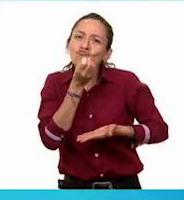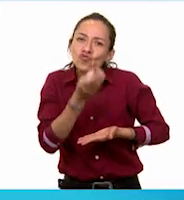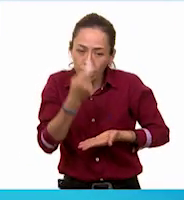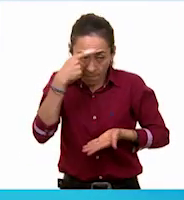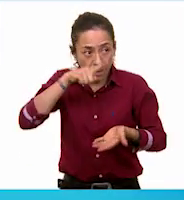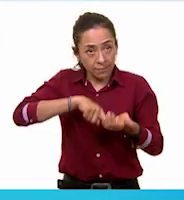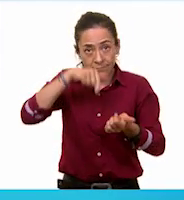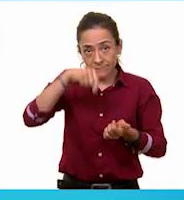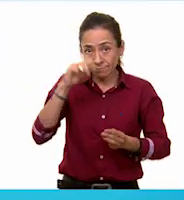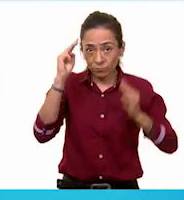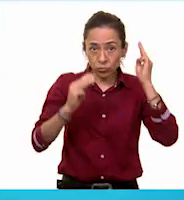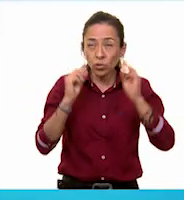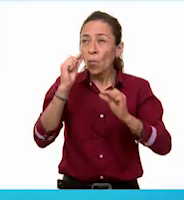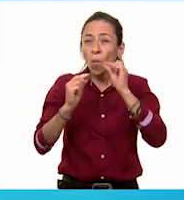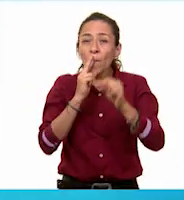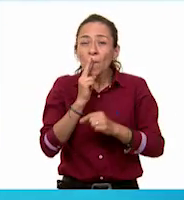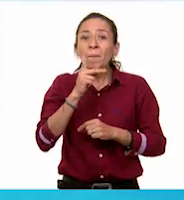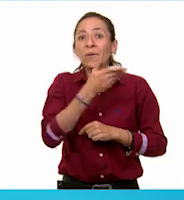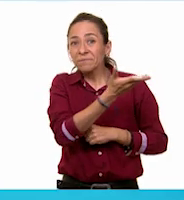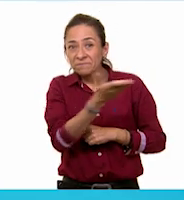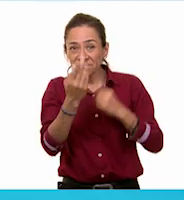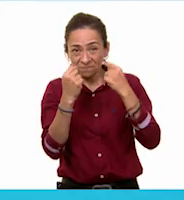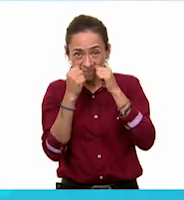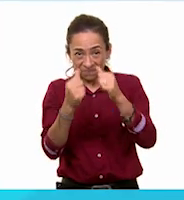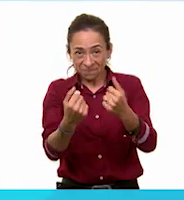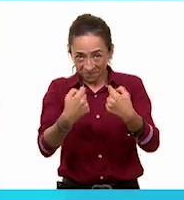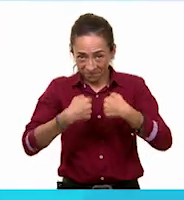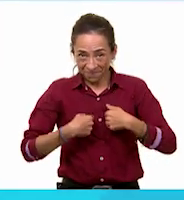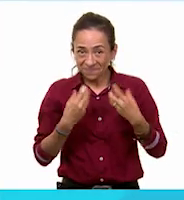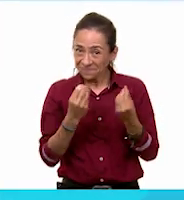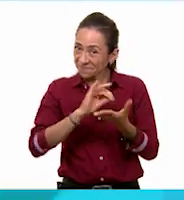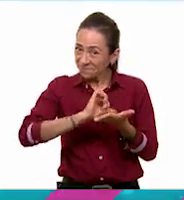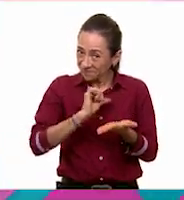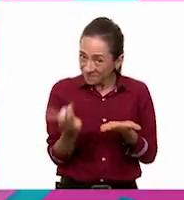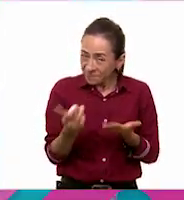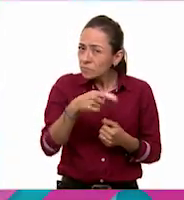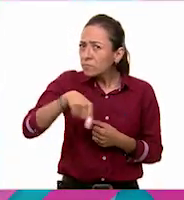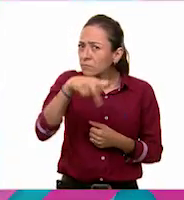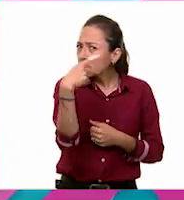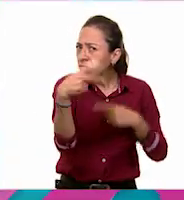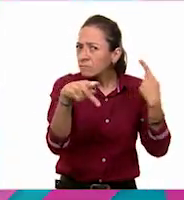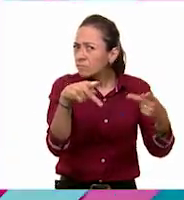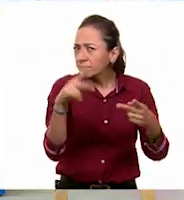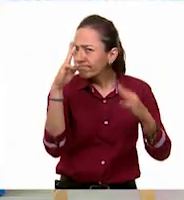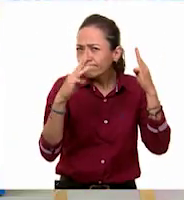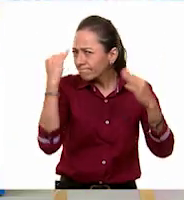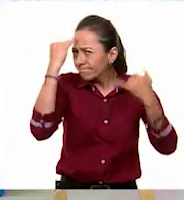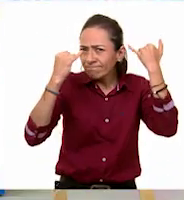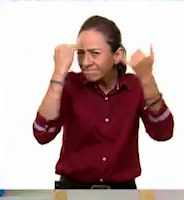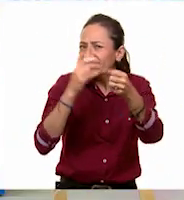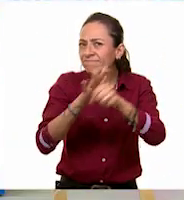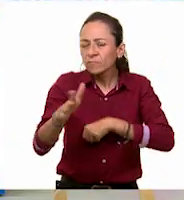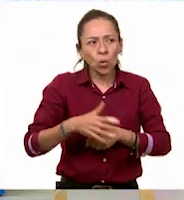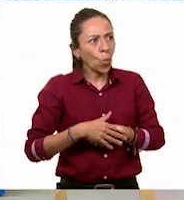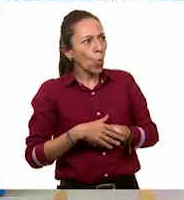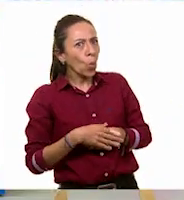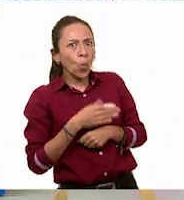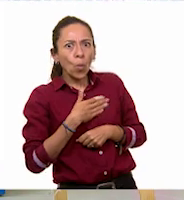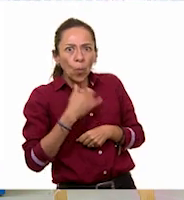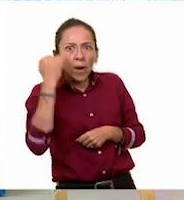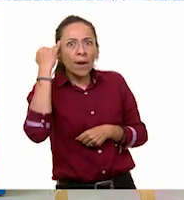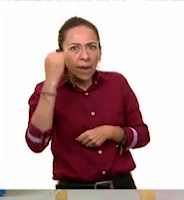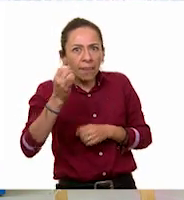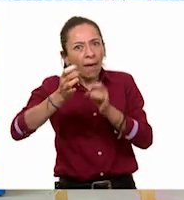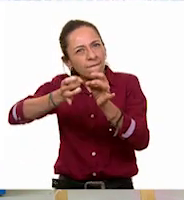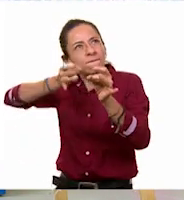Gracias por escucharme. ¿Y ustedes qué ideas realizaron en sus museos? ¡Qué buenas ideas! Esto de poner las